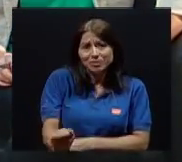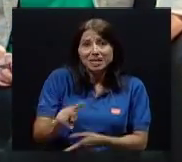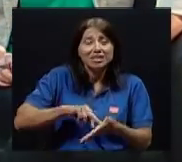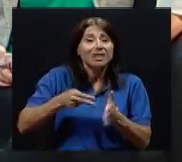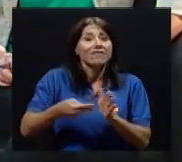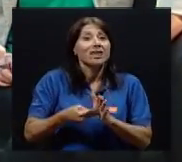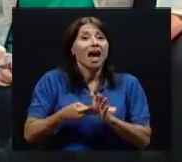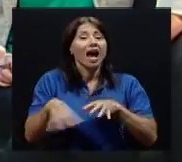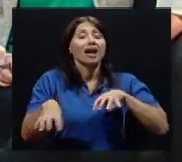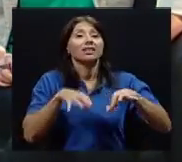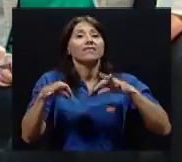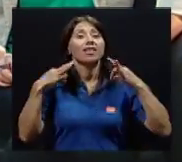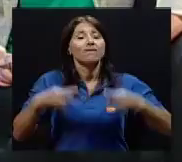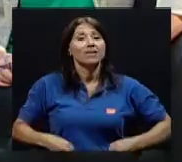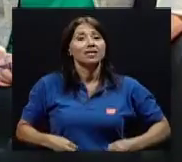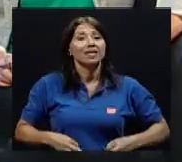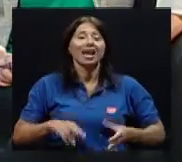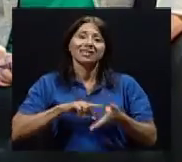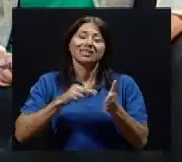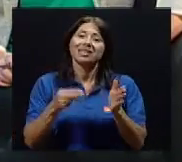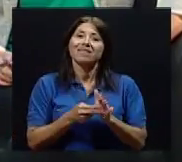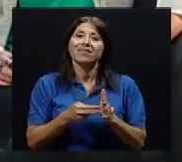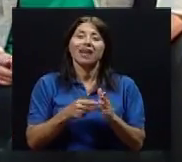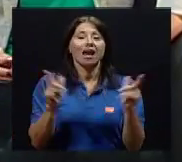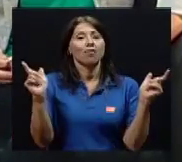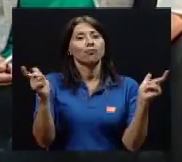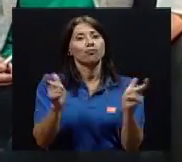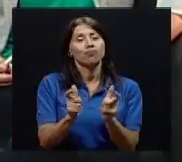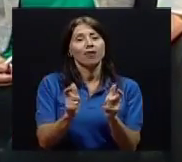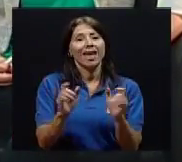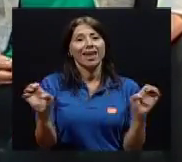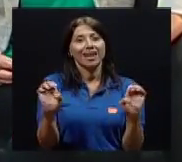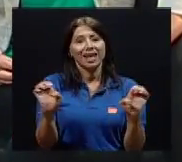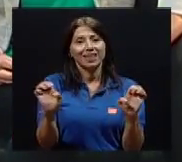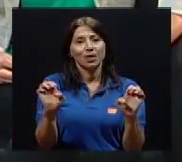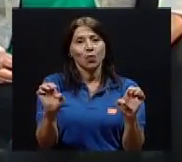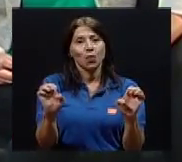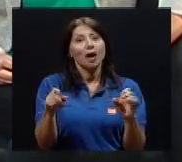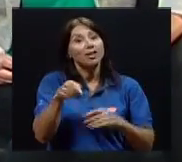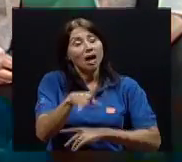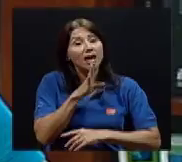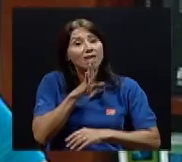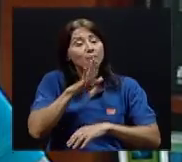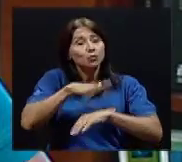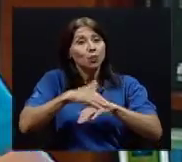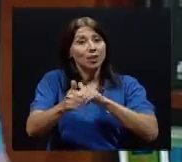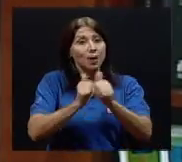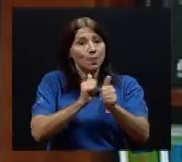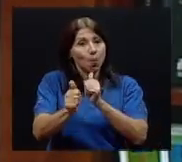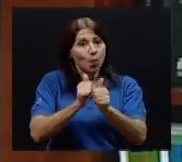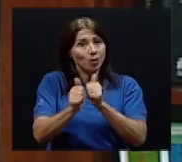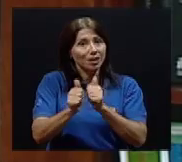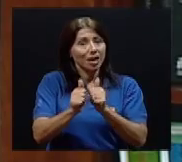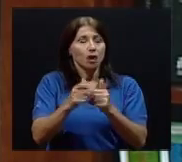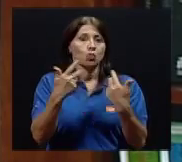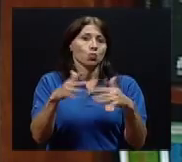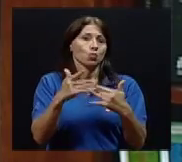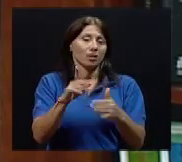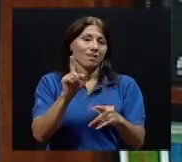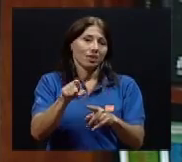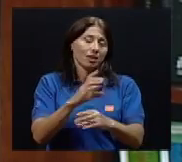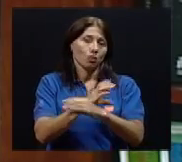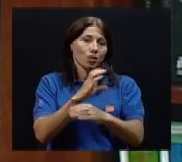energético. Cuando hablamos de deporte, ahí sí hay que tener cuidado de que eso ya implica una práctica de actividad física en función